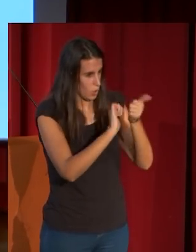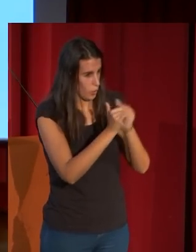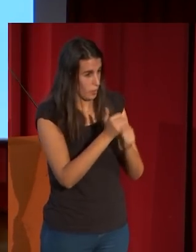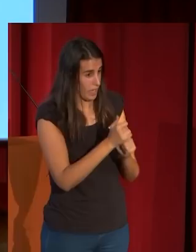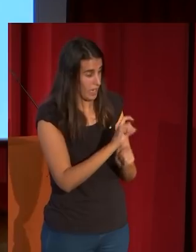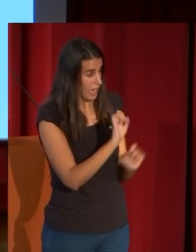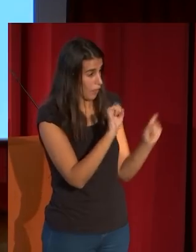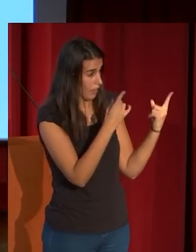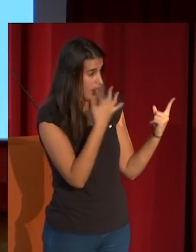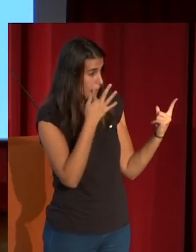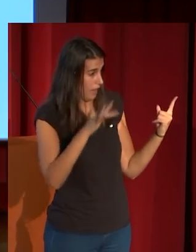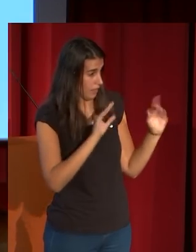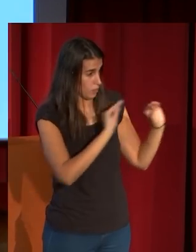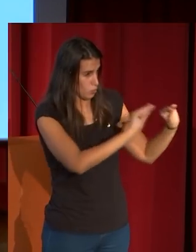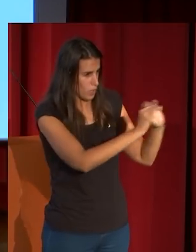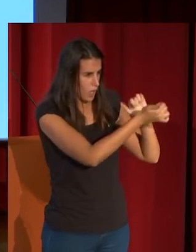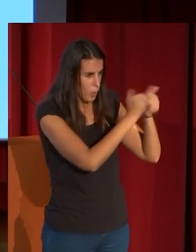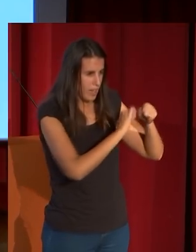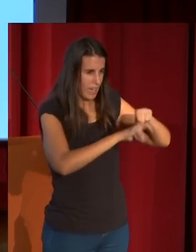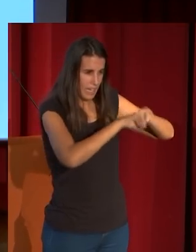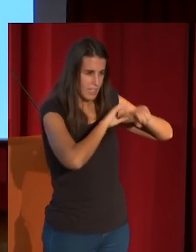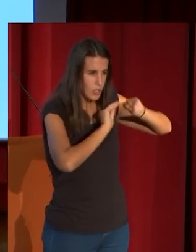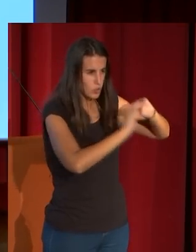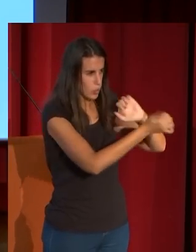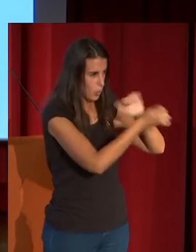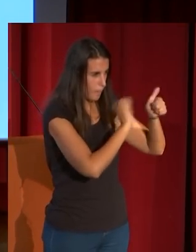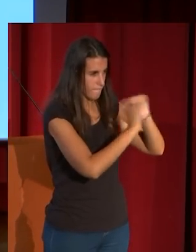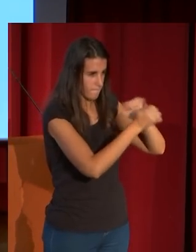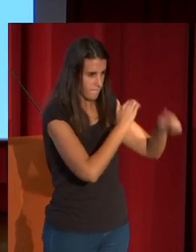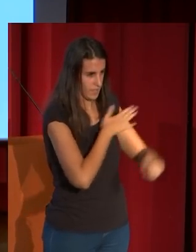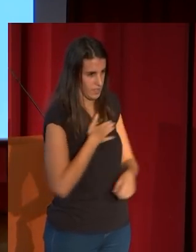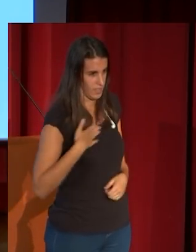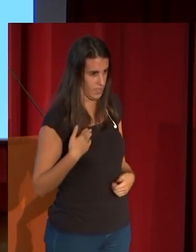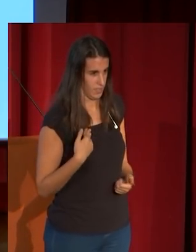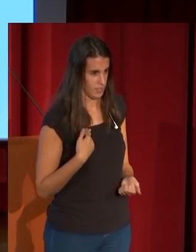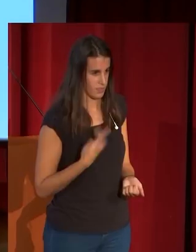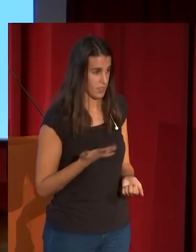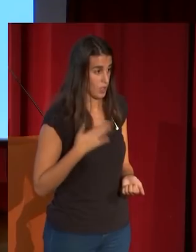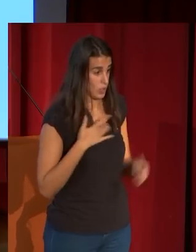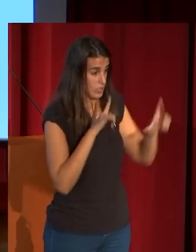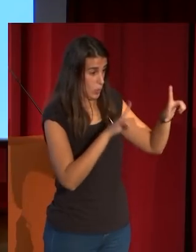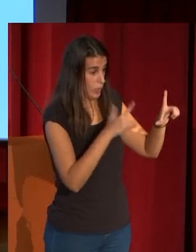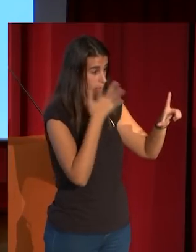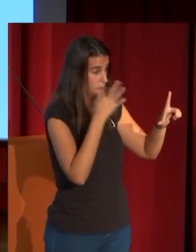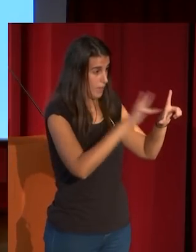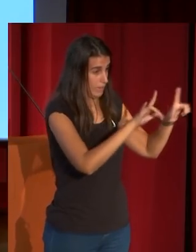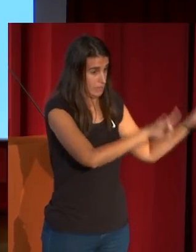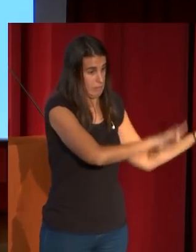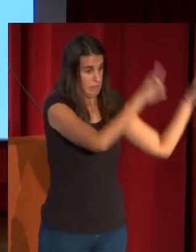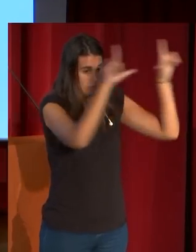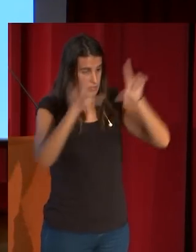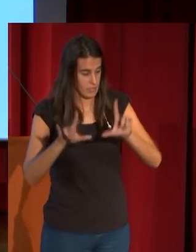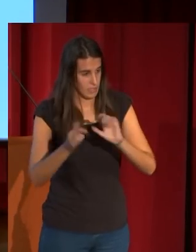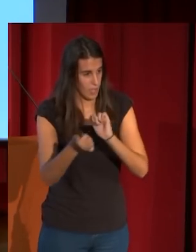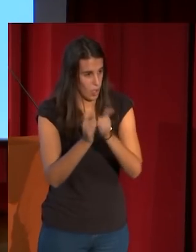representa, hasta el carácter y el tipo. Son obras de Velázquez, pero también son obras de Fortuny, lo que estamos viendo ahí, en una